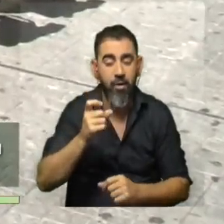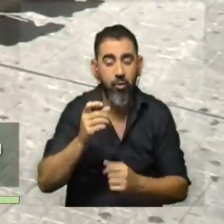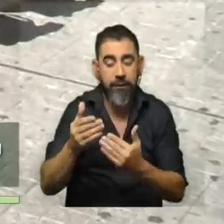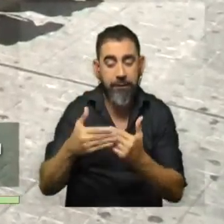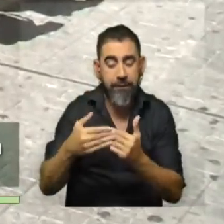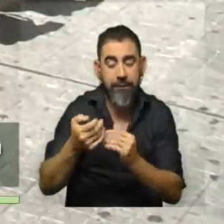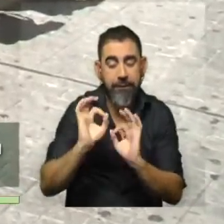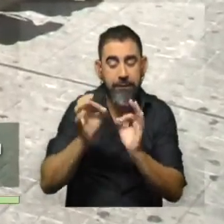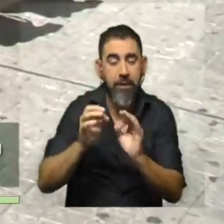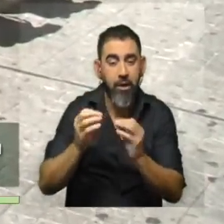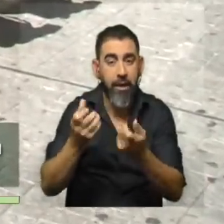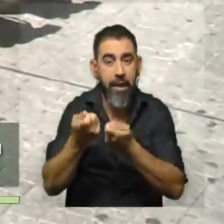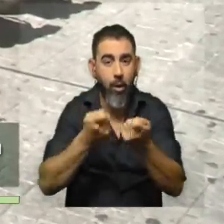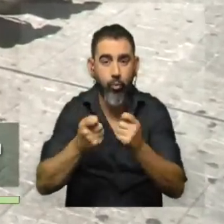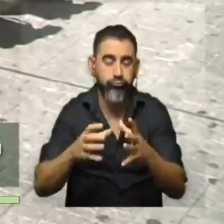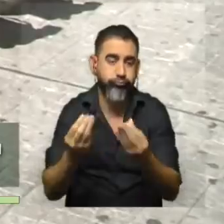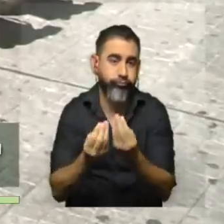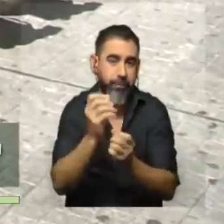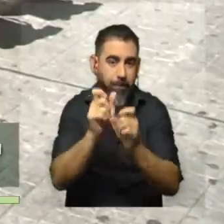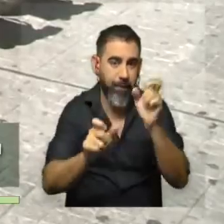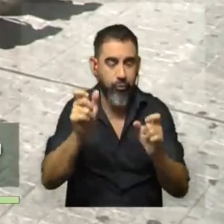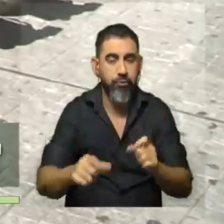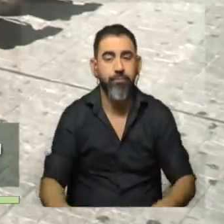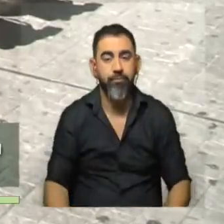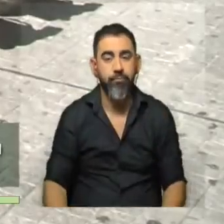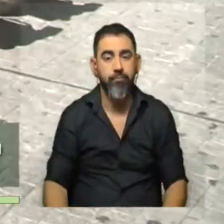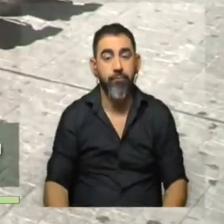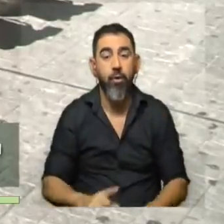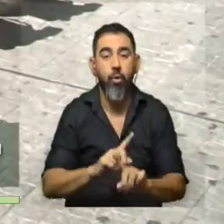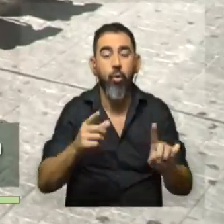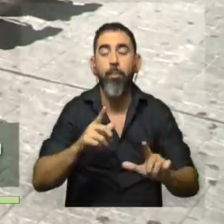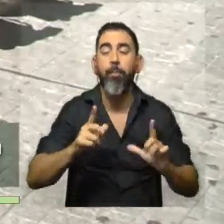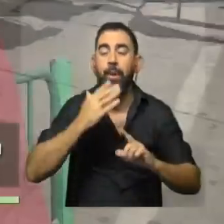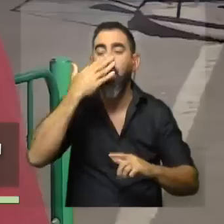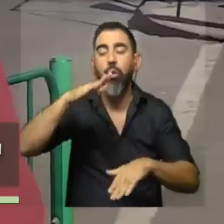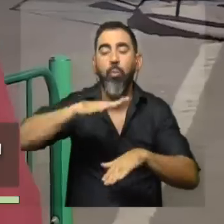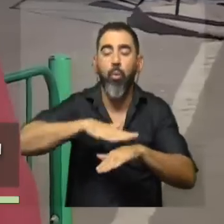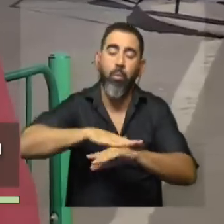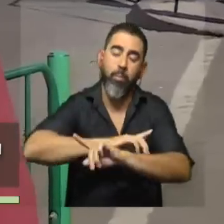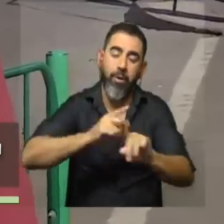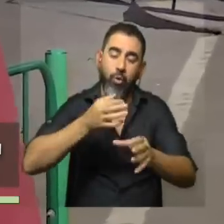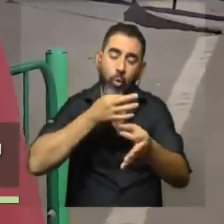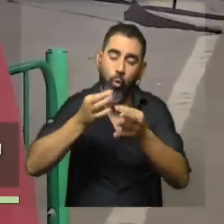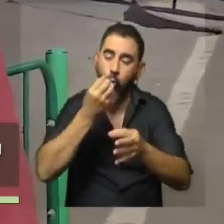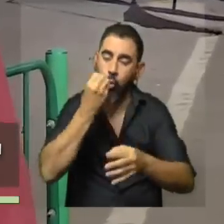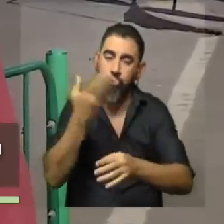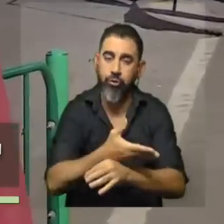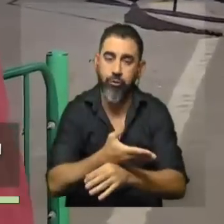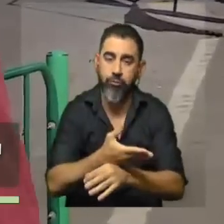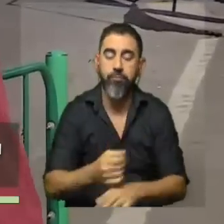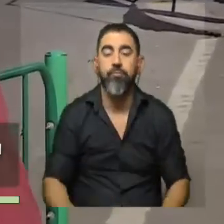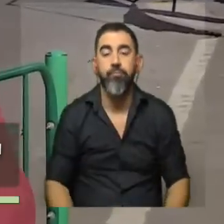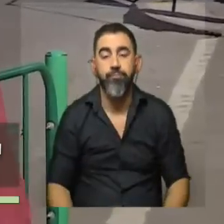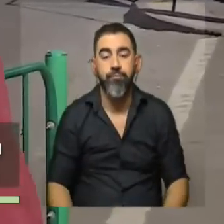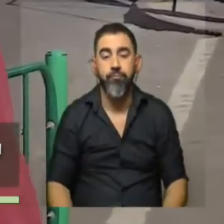comercios? Es verdad, este, bueno, este, de repente no esperar a último momento es el consejo ideal, ¿no? Y